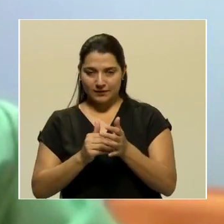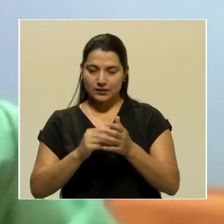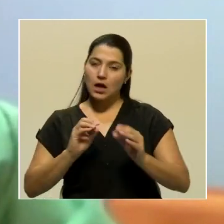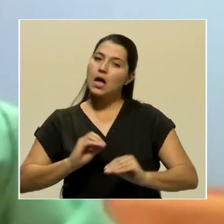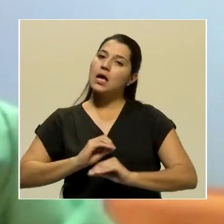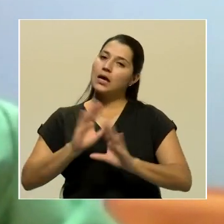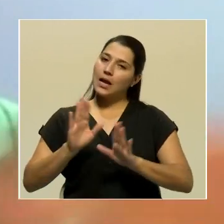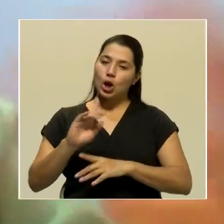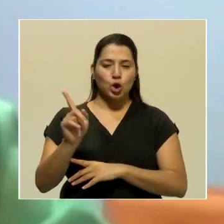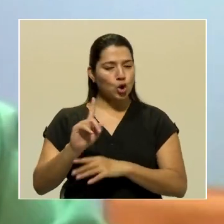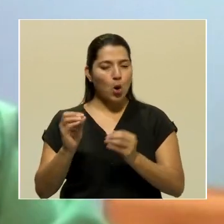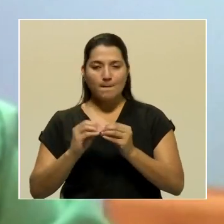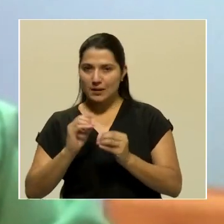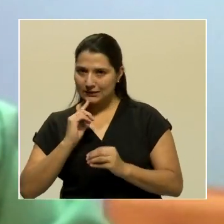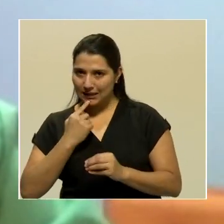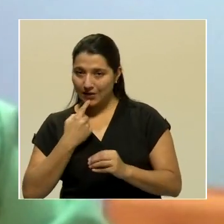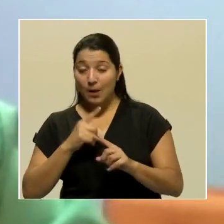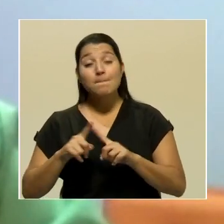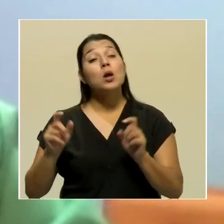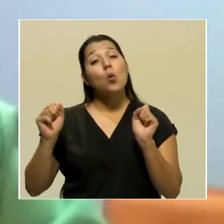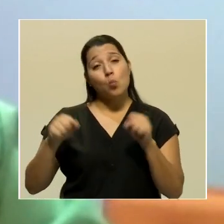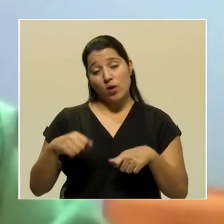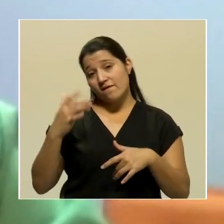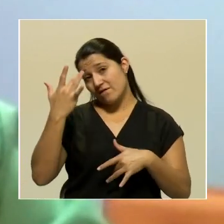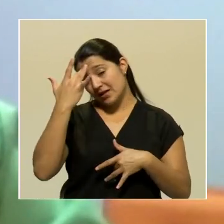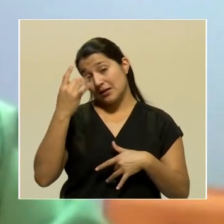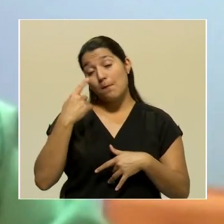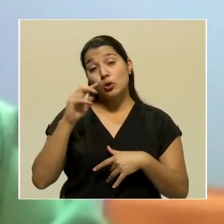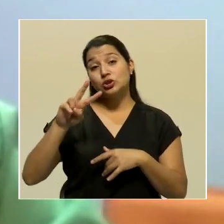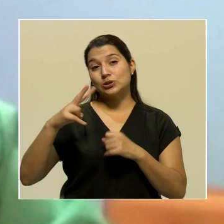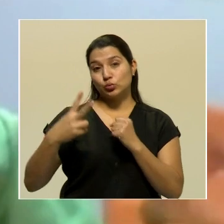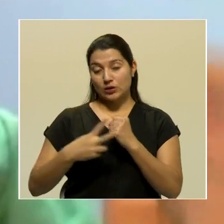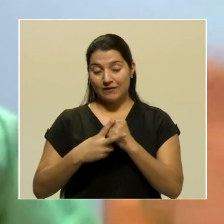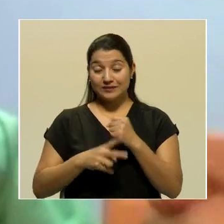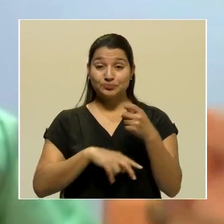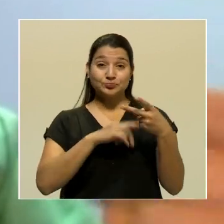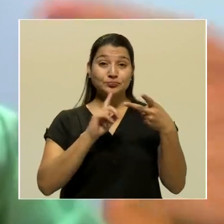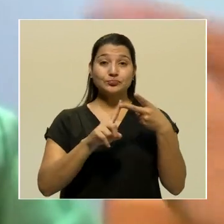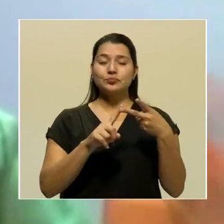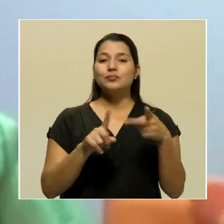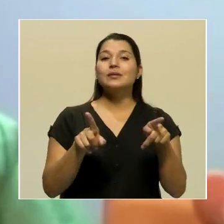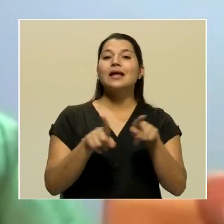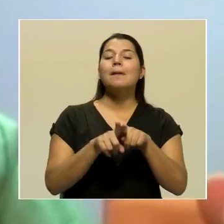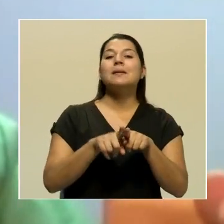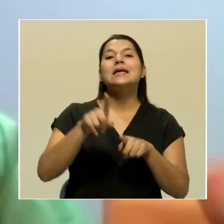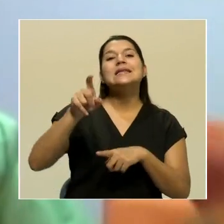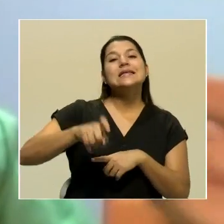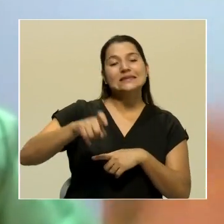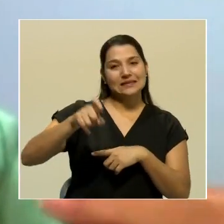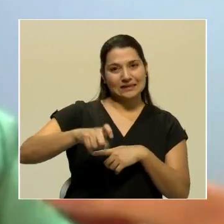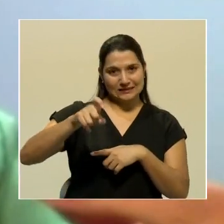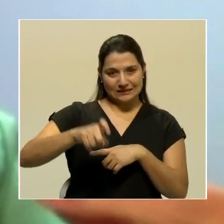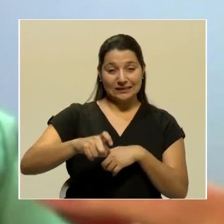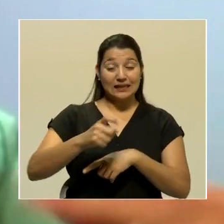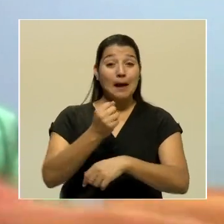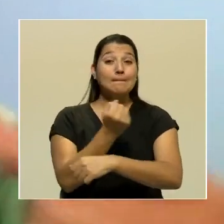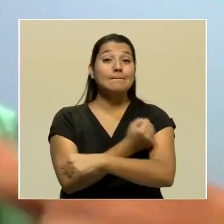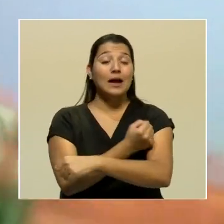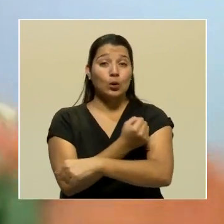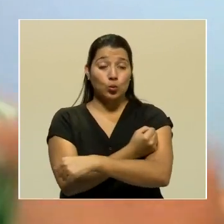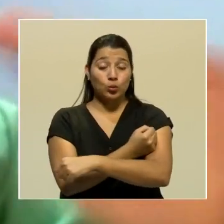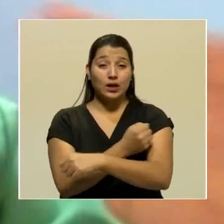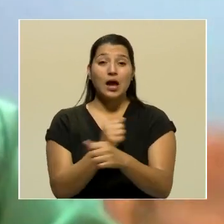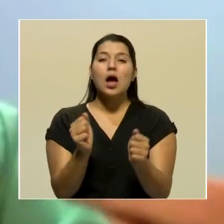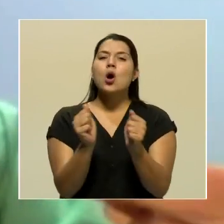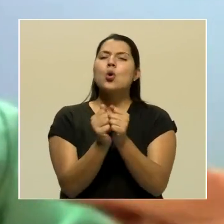necesariamente más grave, pero sí podría tener un segundo cuadro. Y la segunda implicación es que se necesitaría una vacuna con